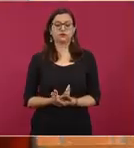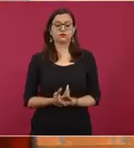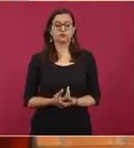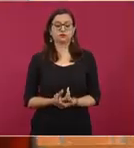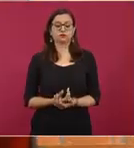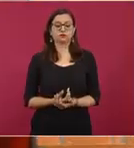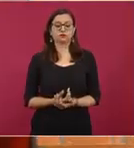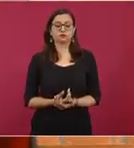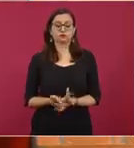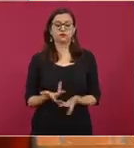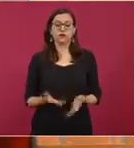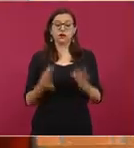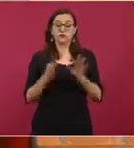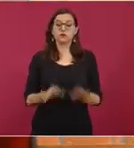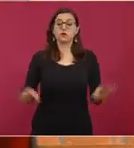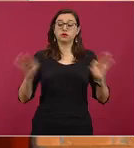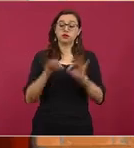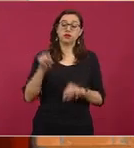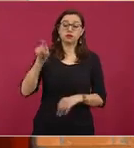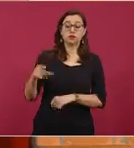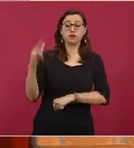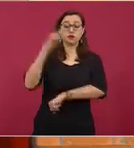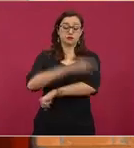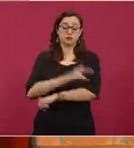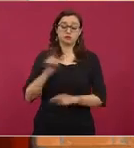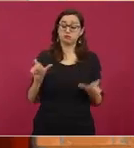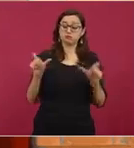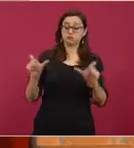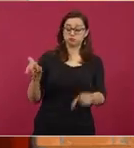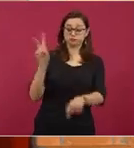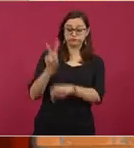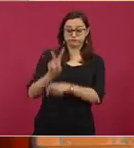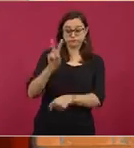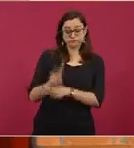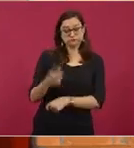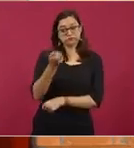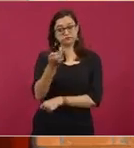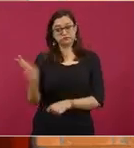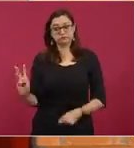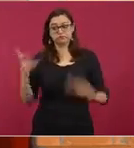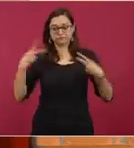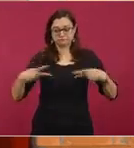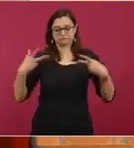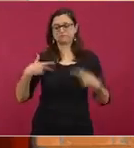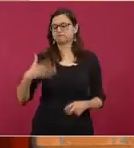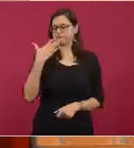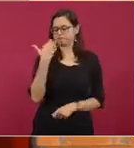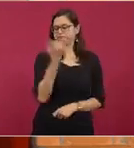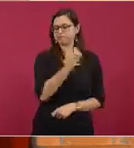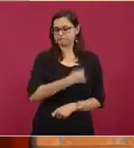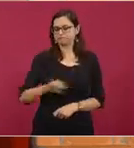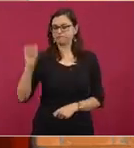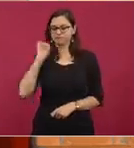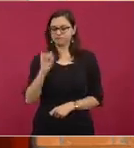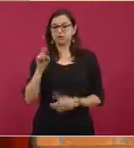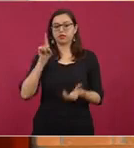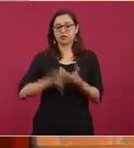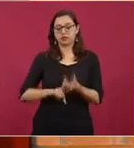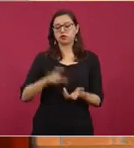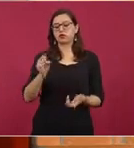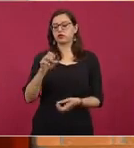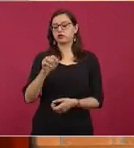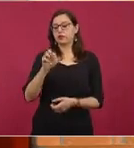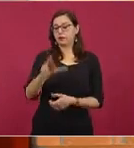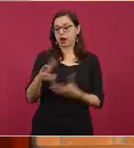gran mayoría son jóvenes civiles que están bien capacitados y están apoyados por personal de la Secretaría de Marina. Y la verdad que es un